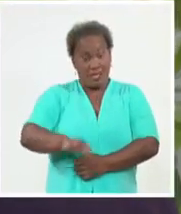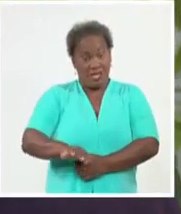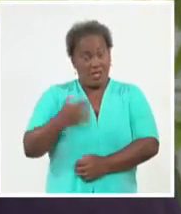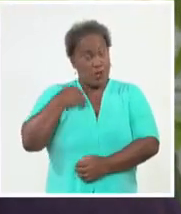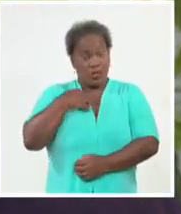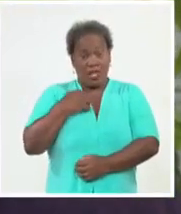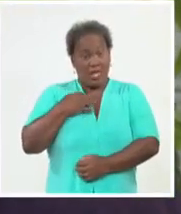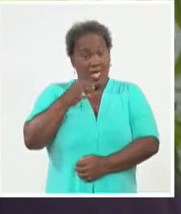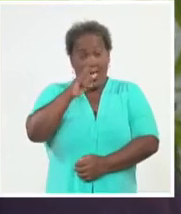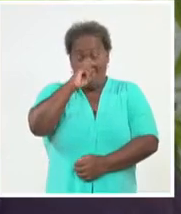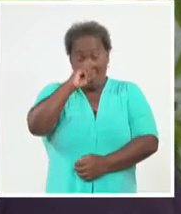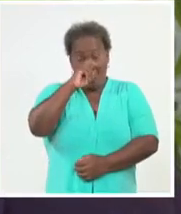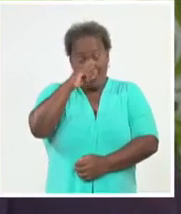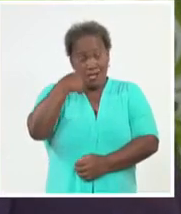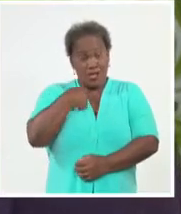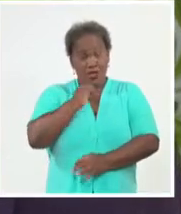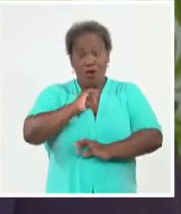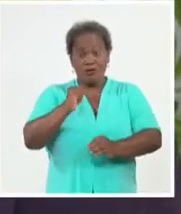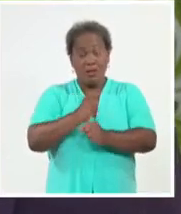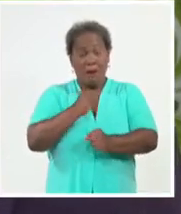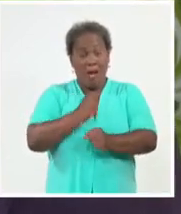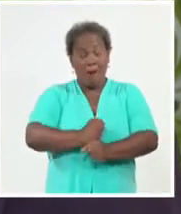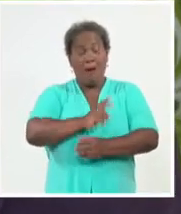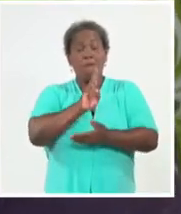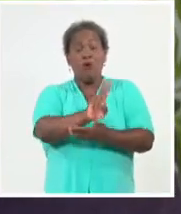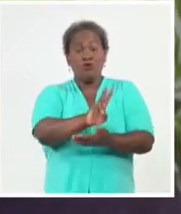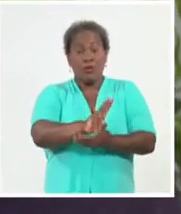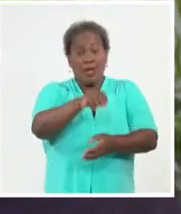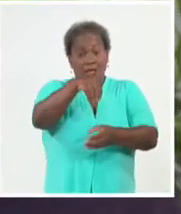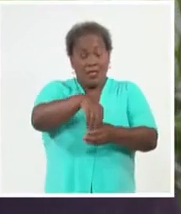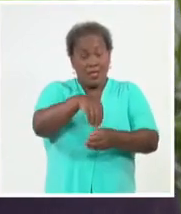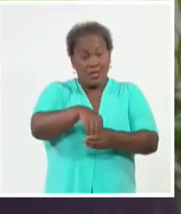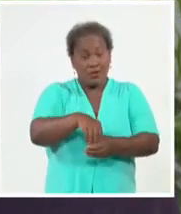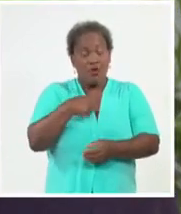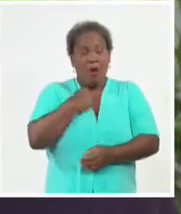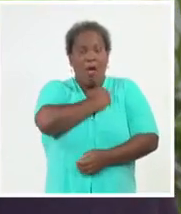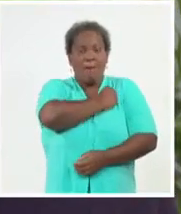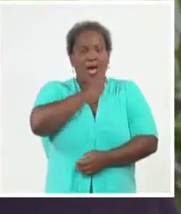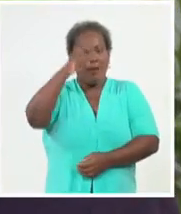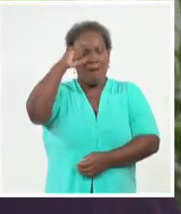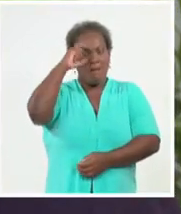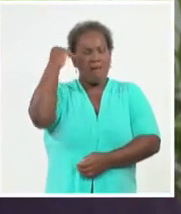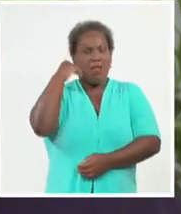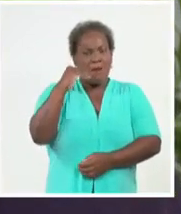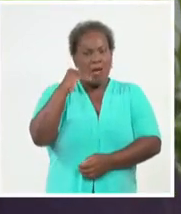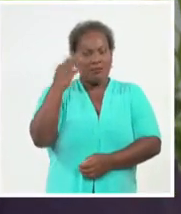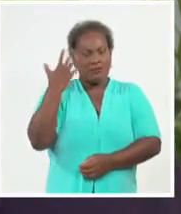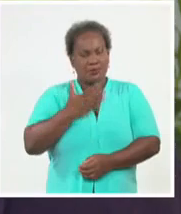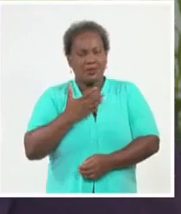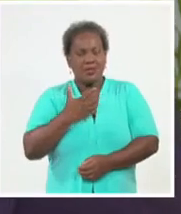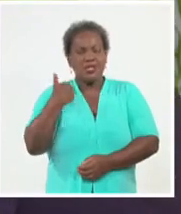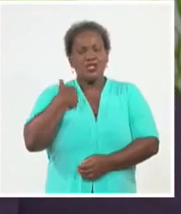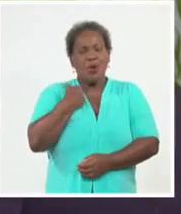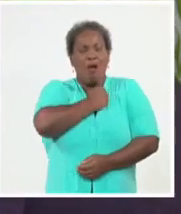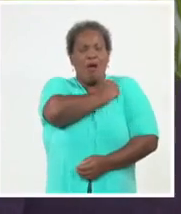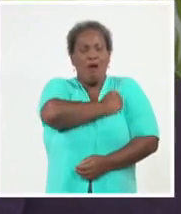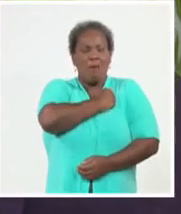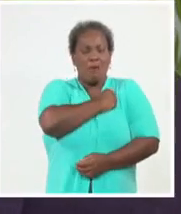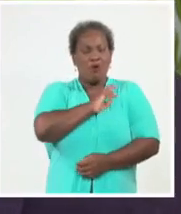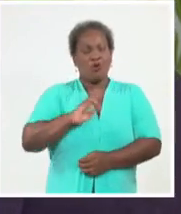de la Federación y de los Comités de Defensa de la Revolución, a amar a Vilma y amar la revolución.